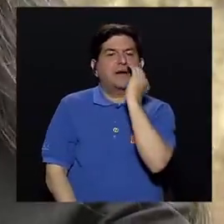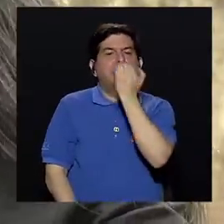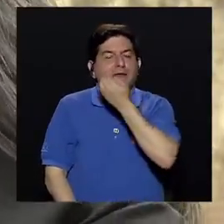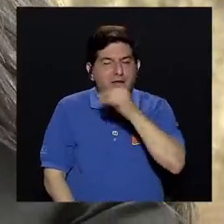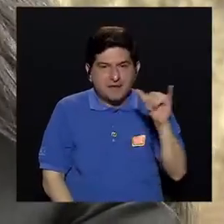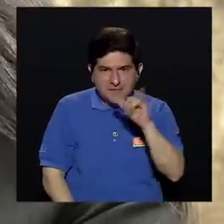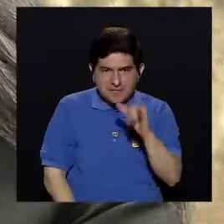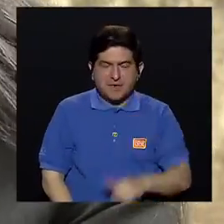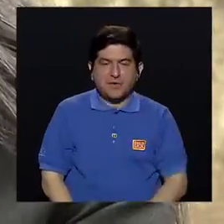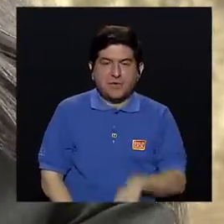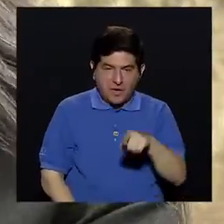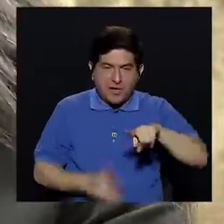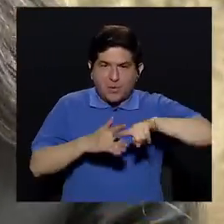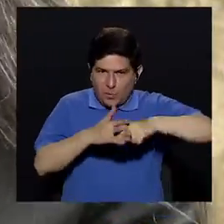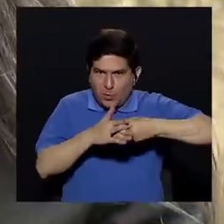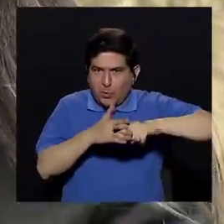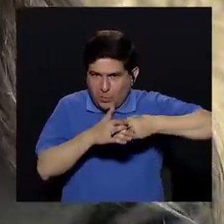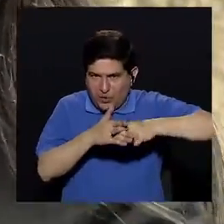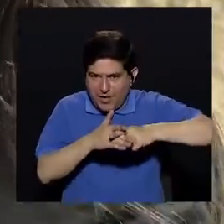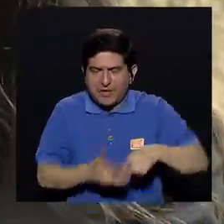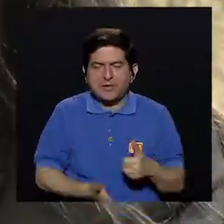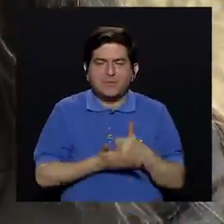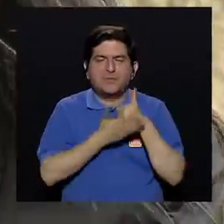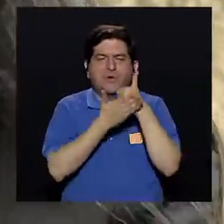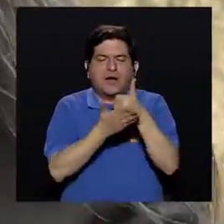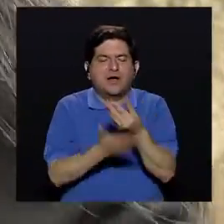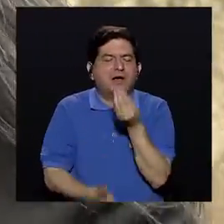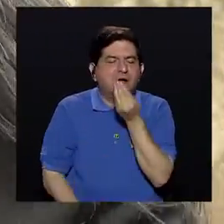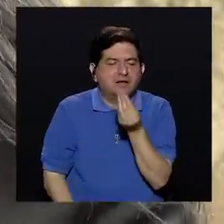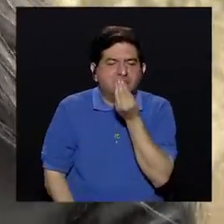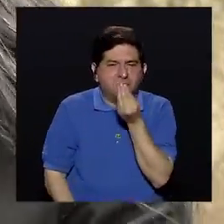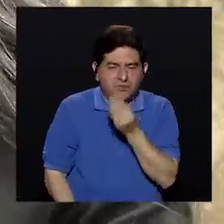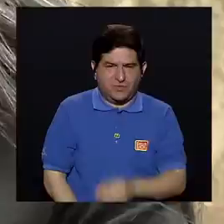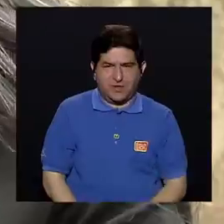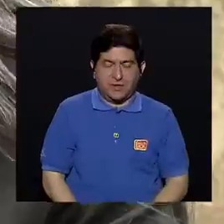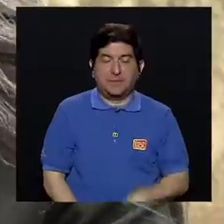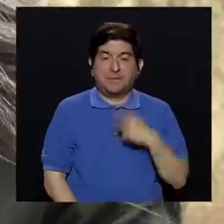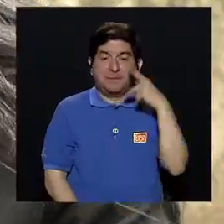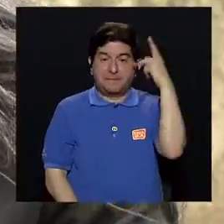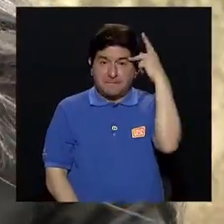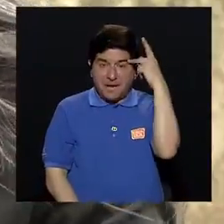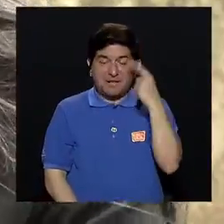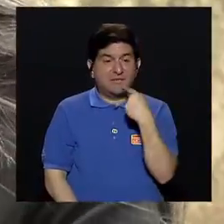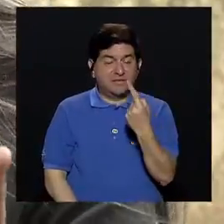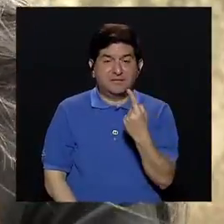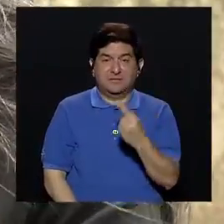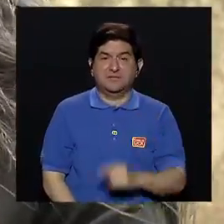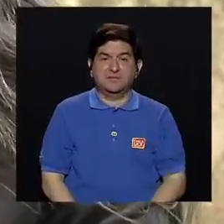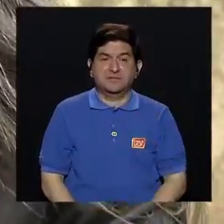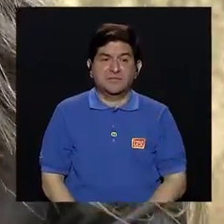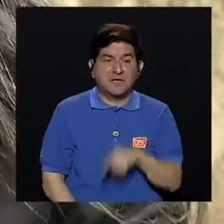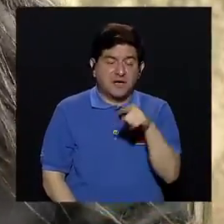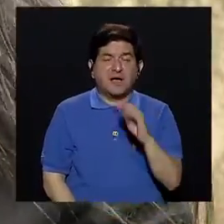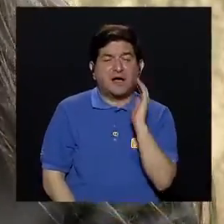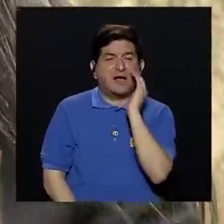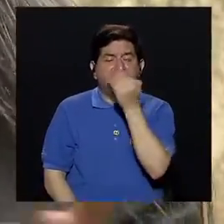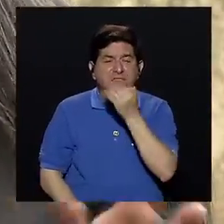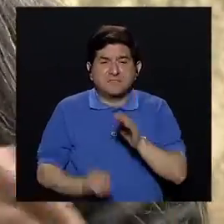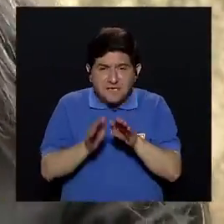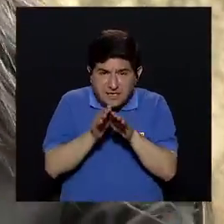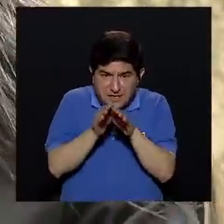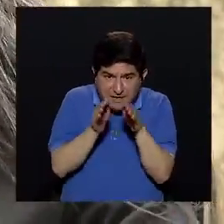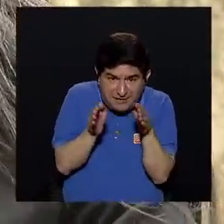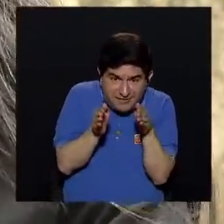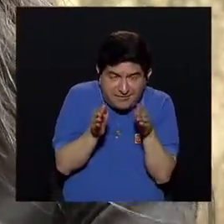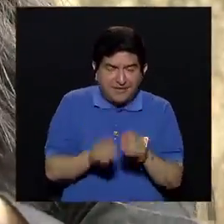se le pone un aparatito para favorecer esa alimentación porque los padres o las madres dicen ay, cuando está el cielo y la boca abierto